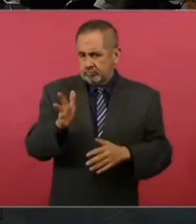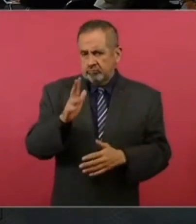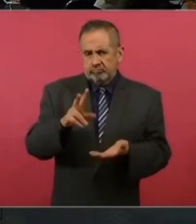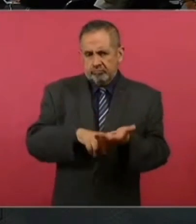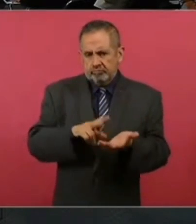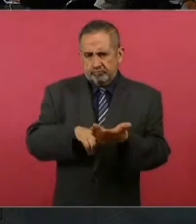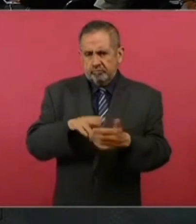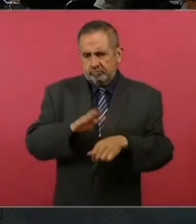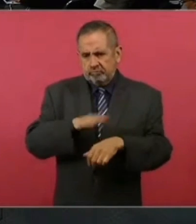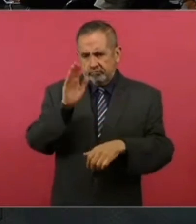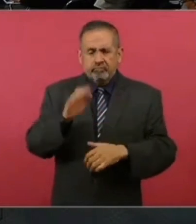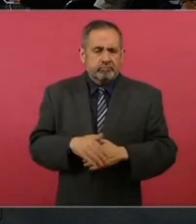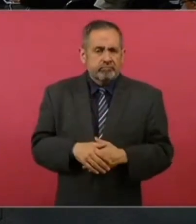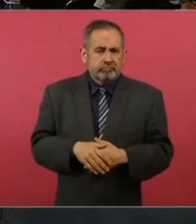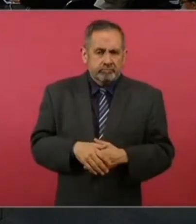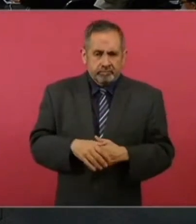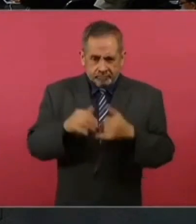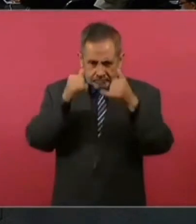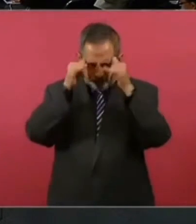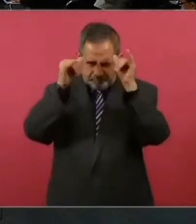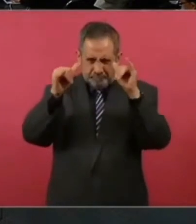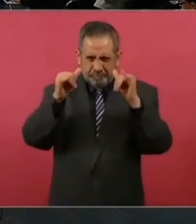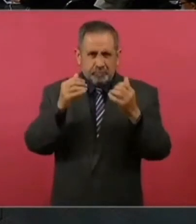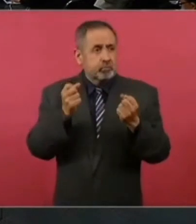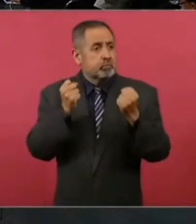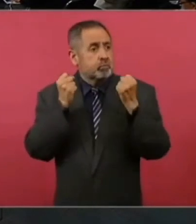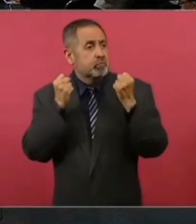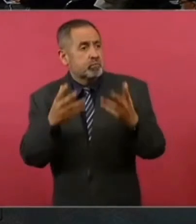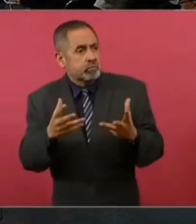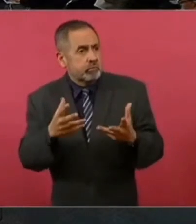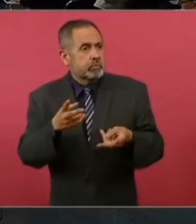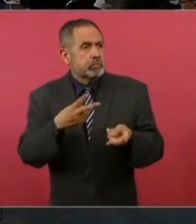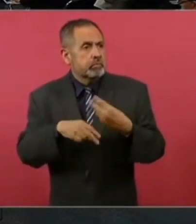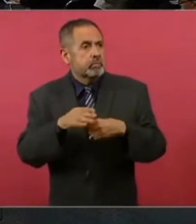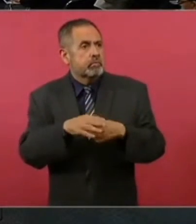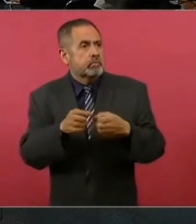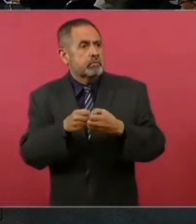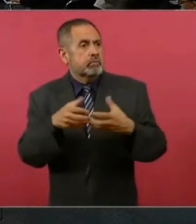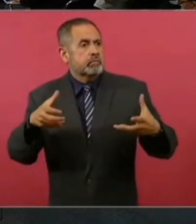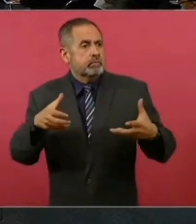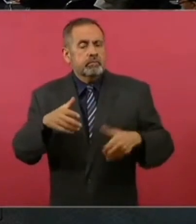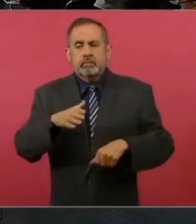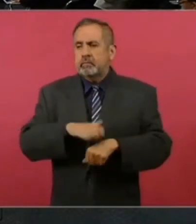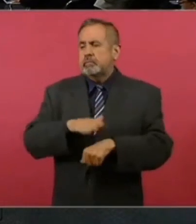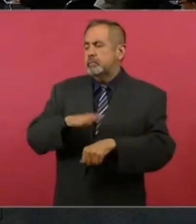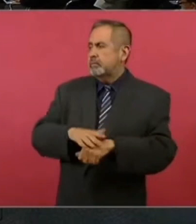número de cabezas de ganado en el país.